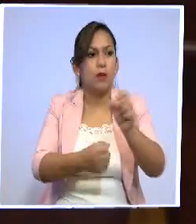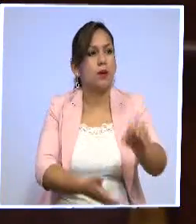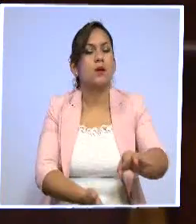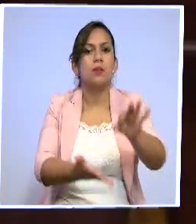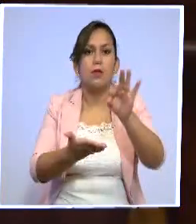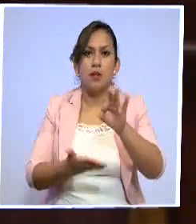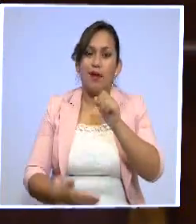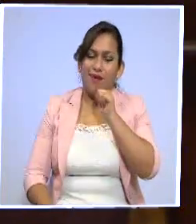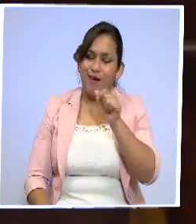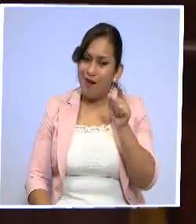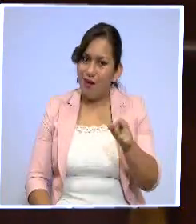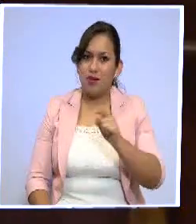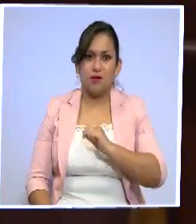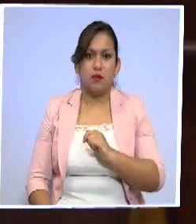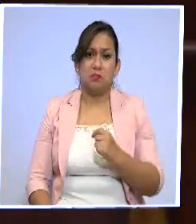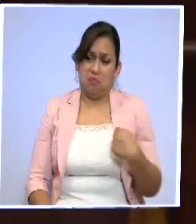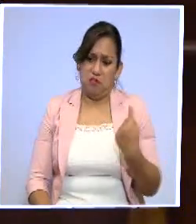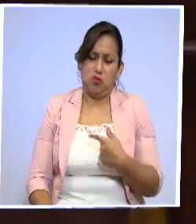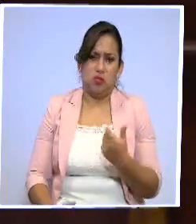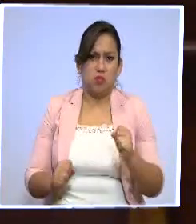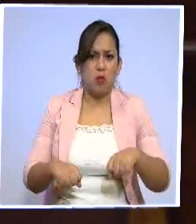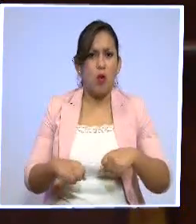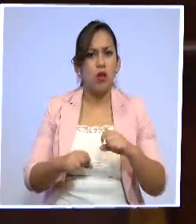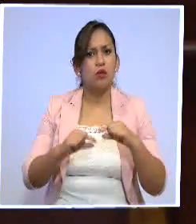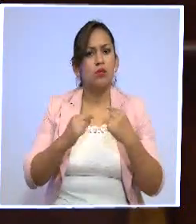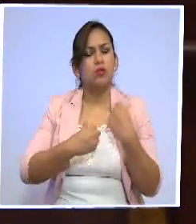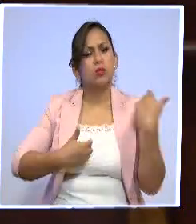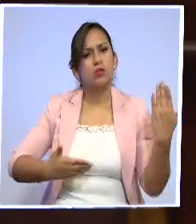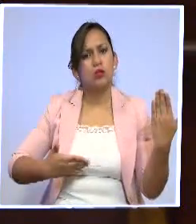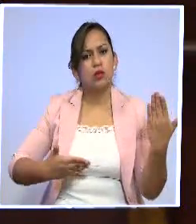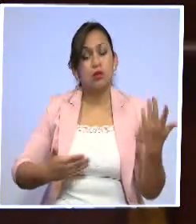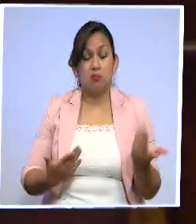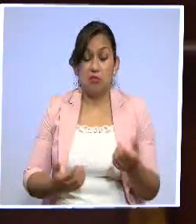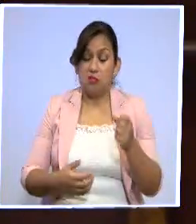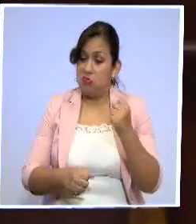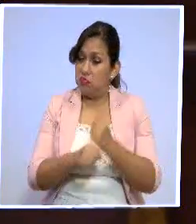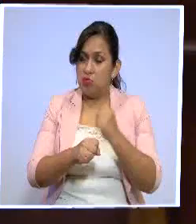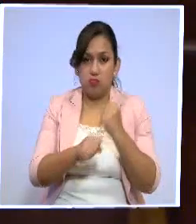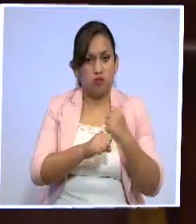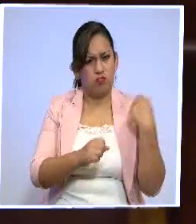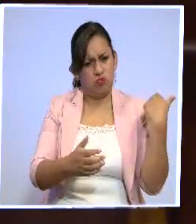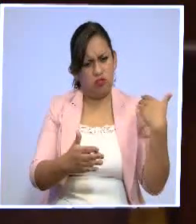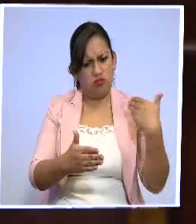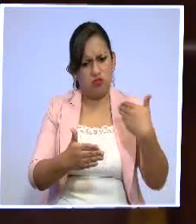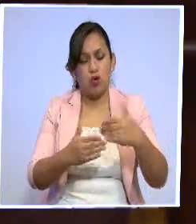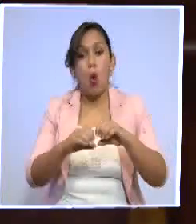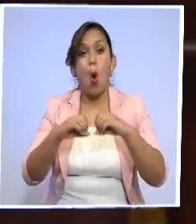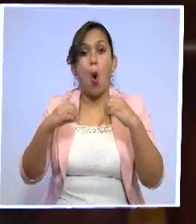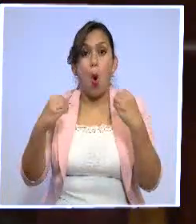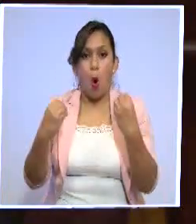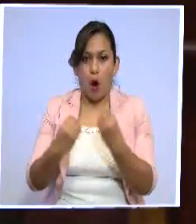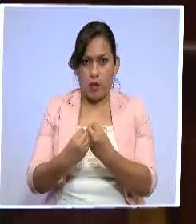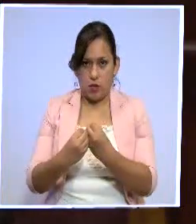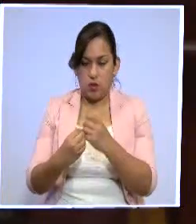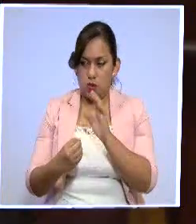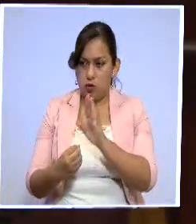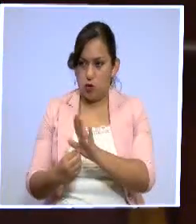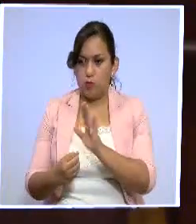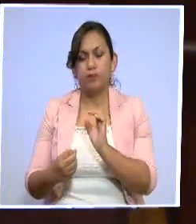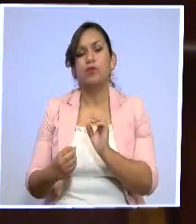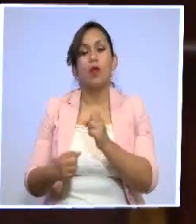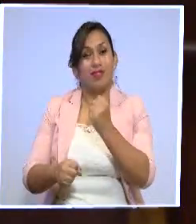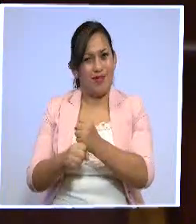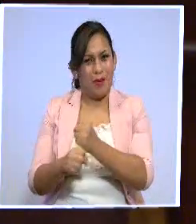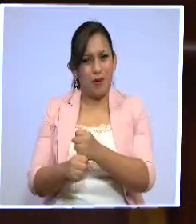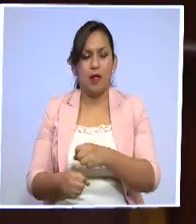como digo, de manera paralela, no conjunto entre la organización sindical y la política. Así que, por lo tanto,